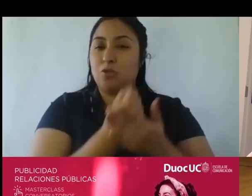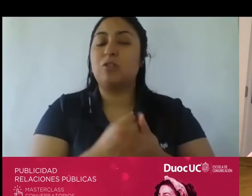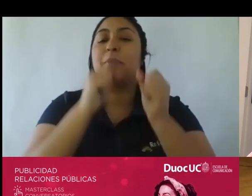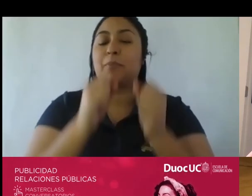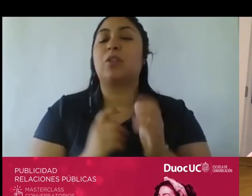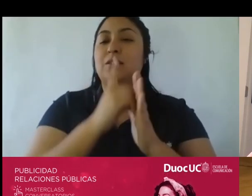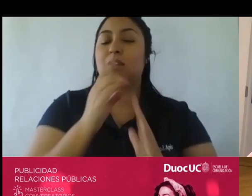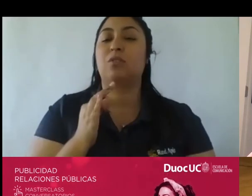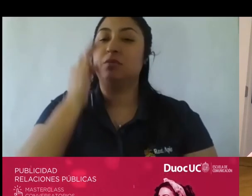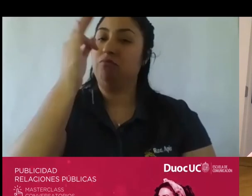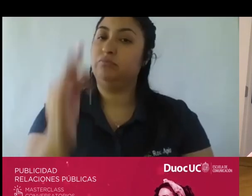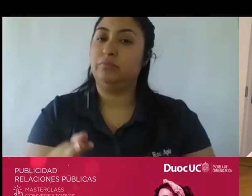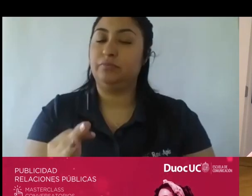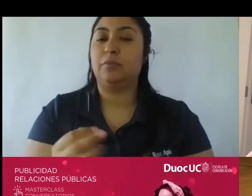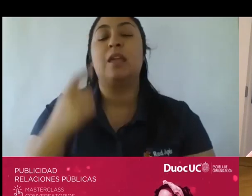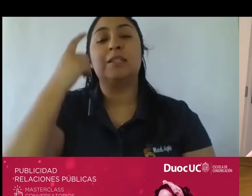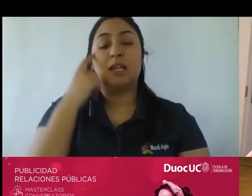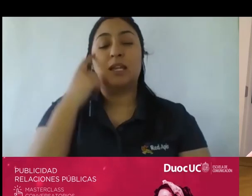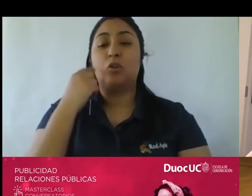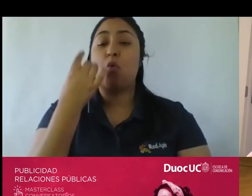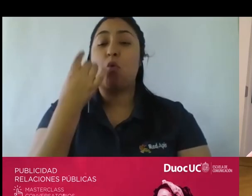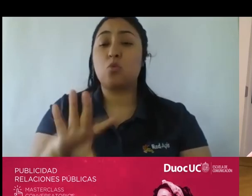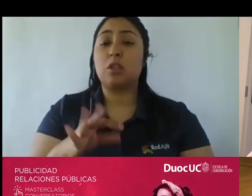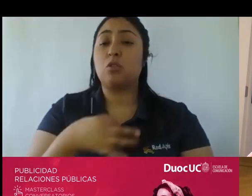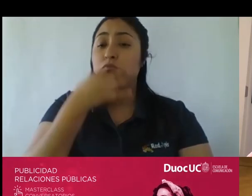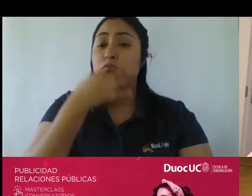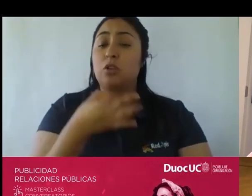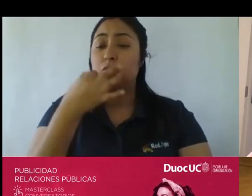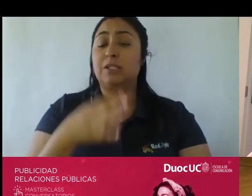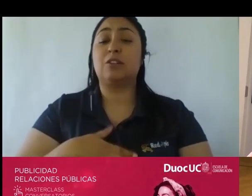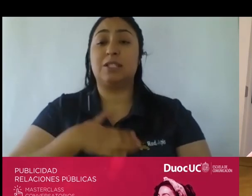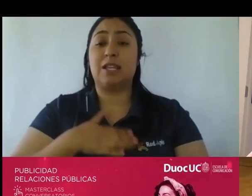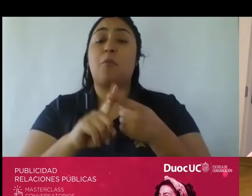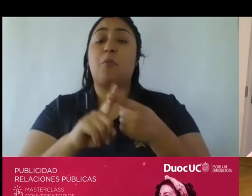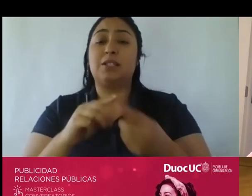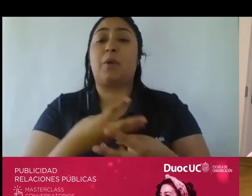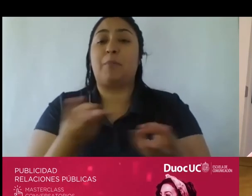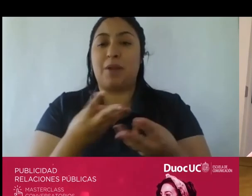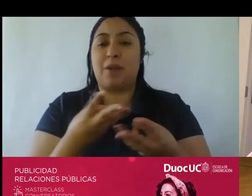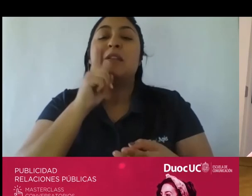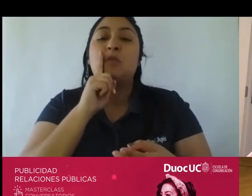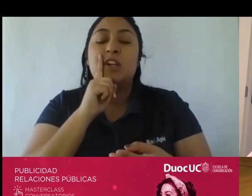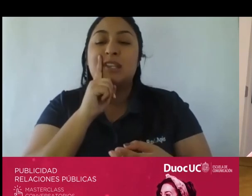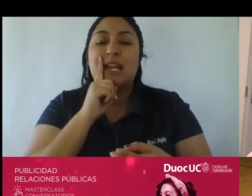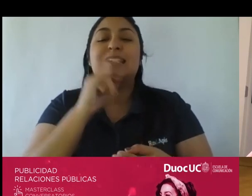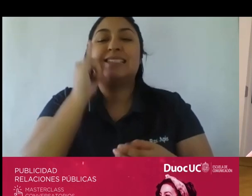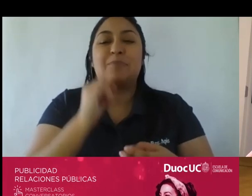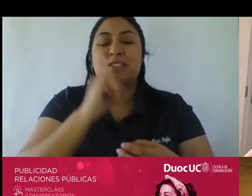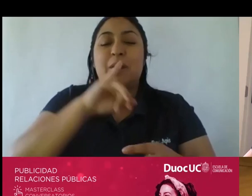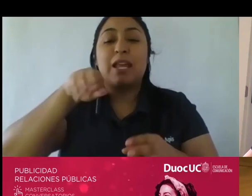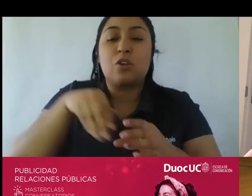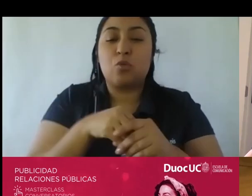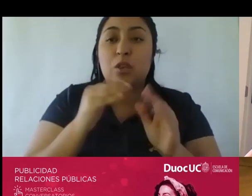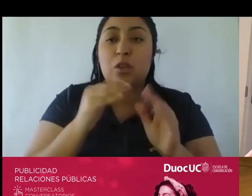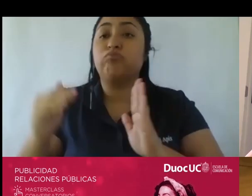acá creo que el único consejo es que si queremos participar de marketing tenemos que estar encima encima o sea el always on